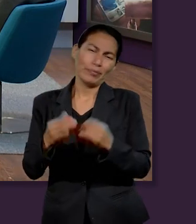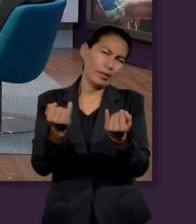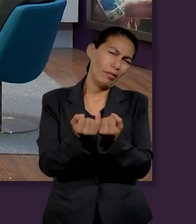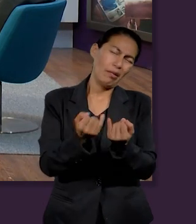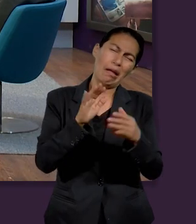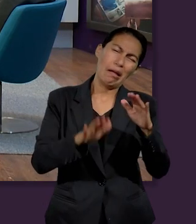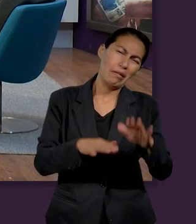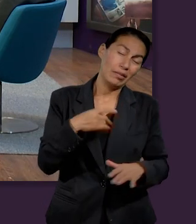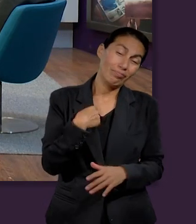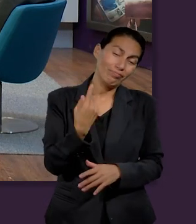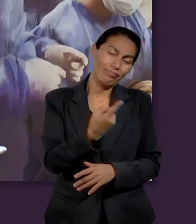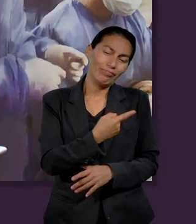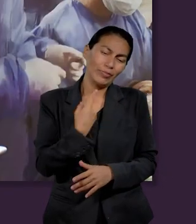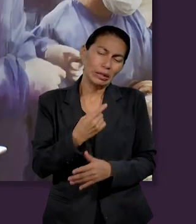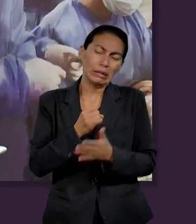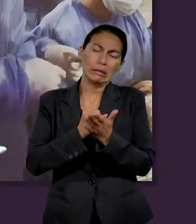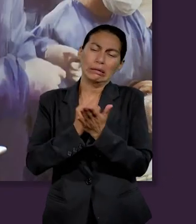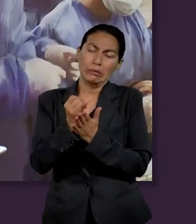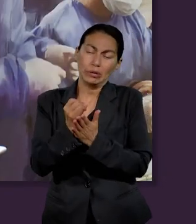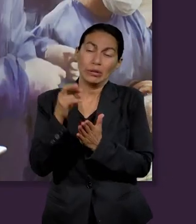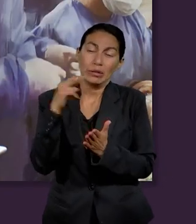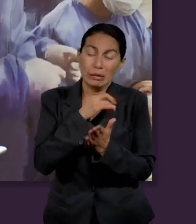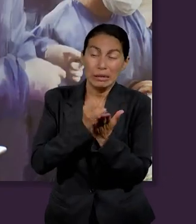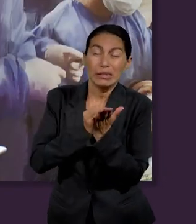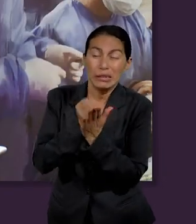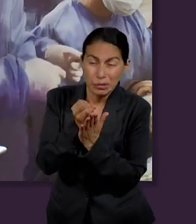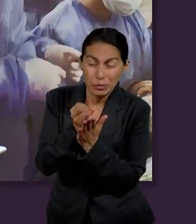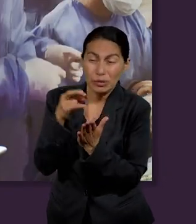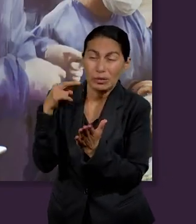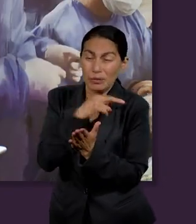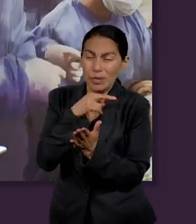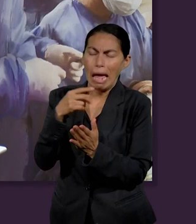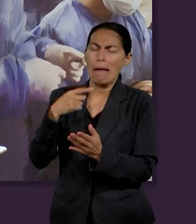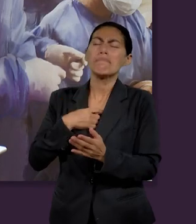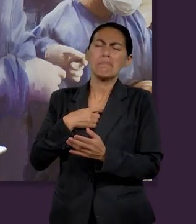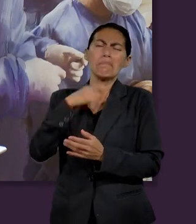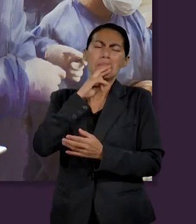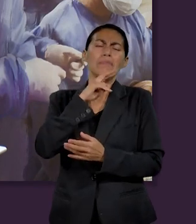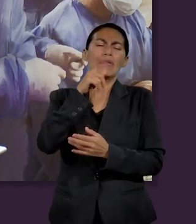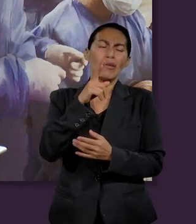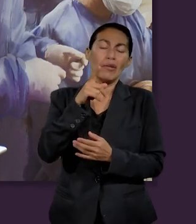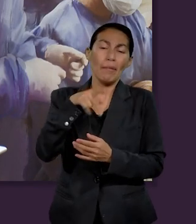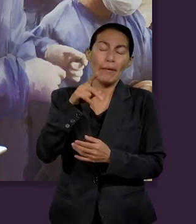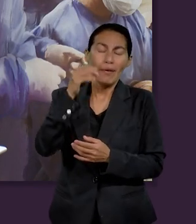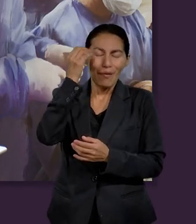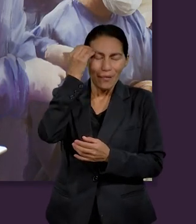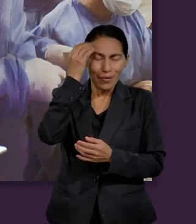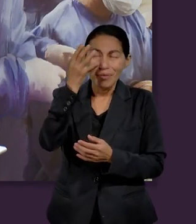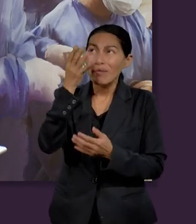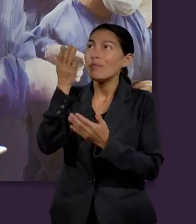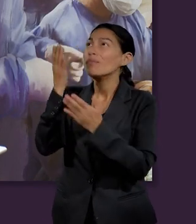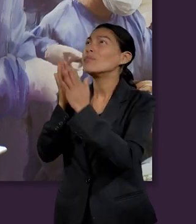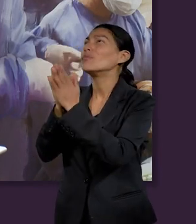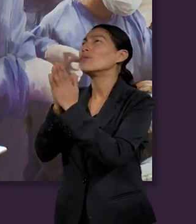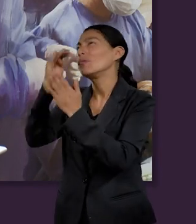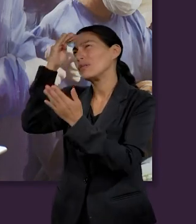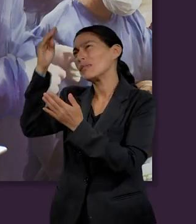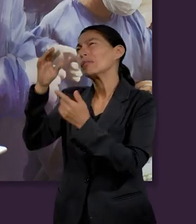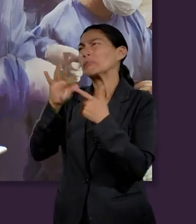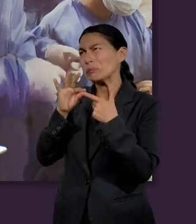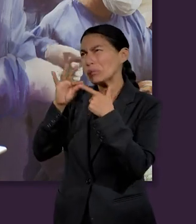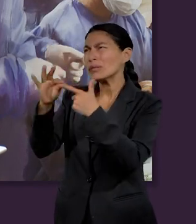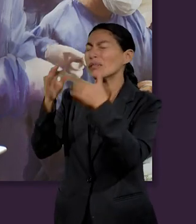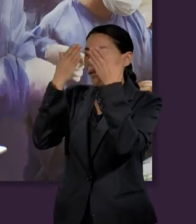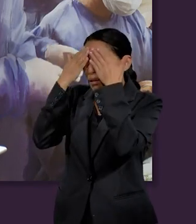A veces queremos tomar una decisión rápida pero nos basamos en lo que creemos que es mejor para nosotros y nos olvidamos de pedir